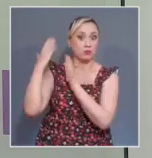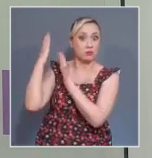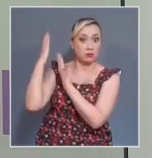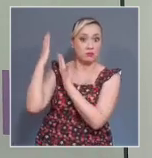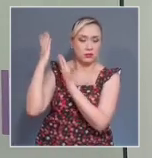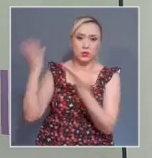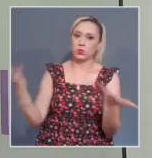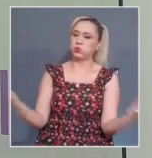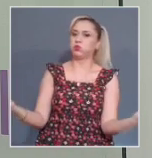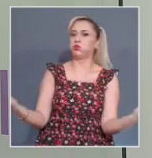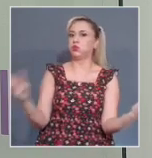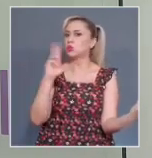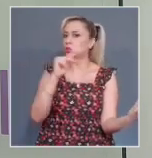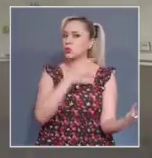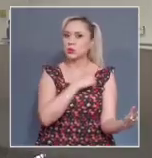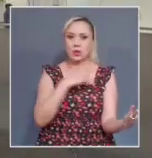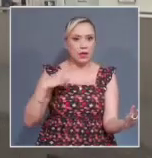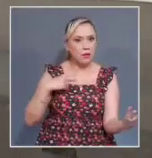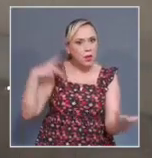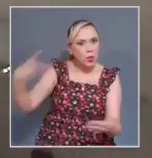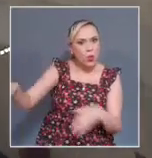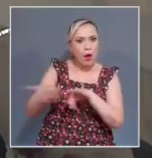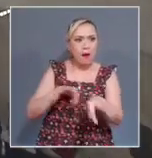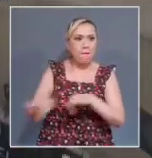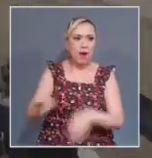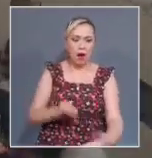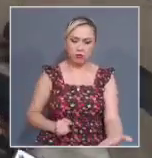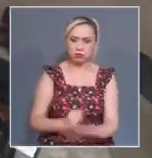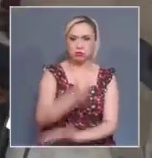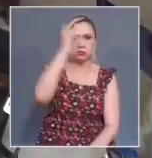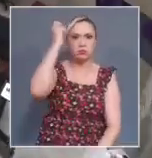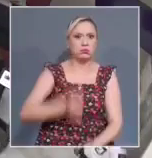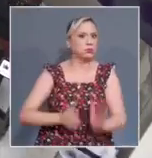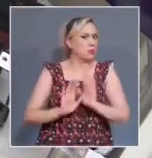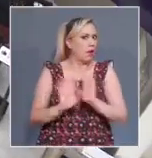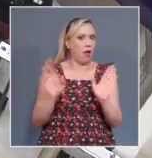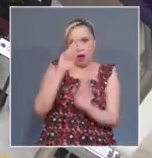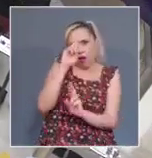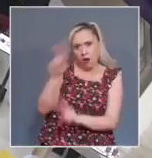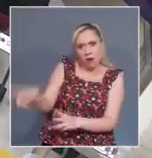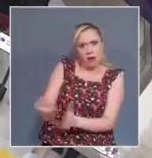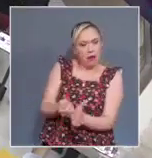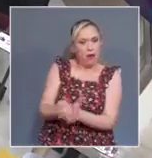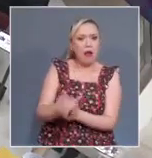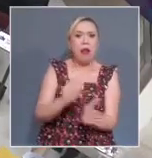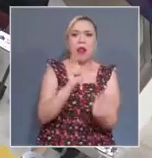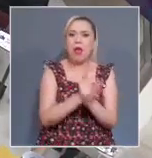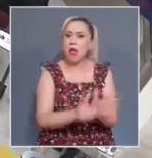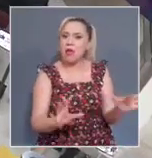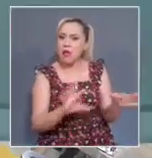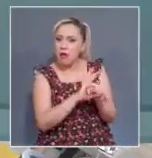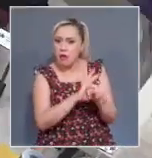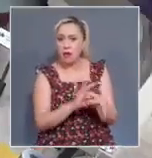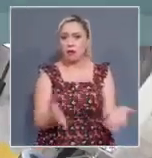su actividad jurisdiccional. Para el canal del Poder Judicial de la Federación, Juan Carlos González.